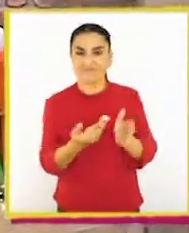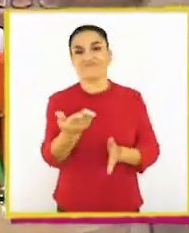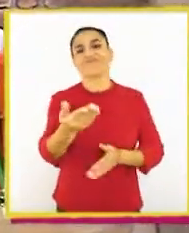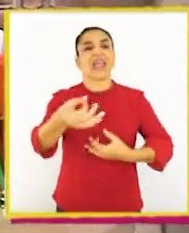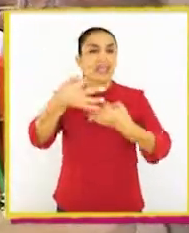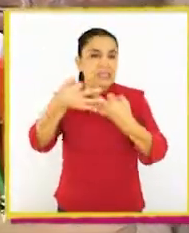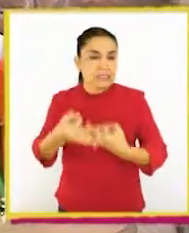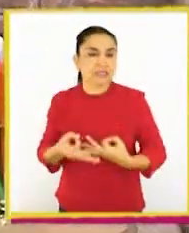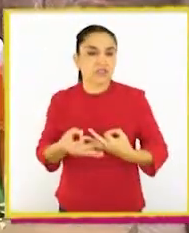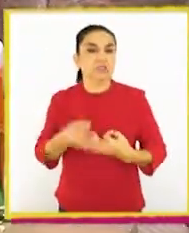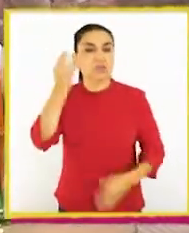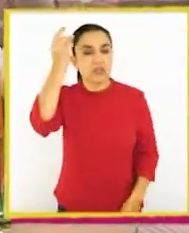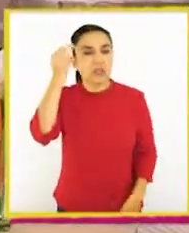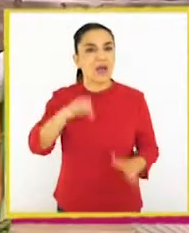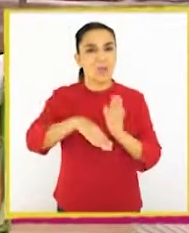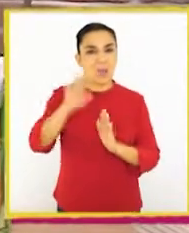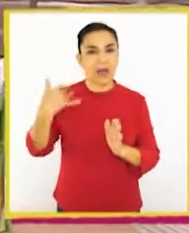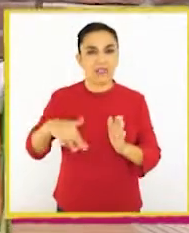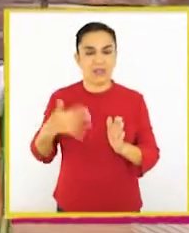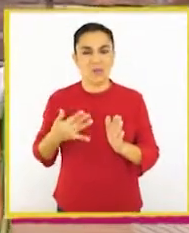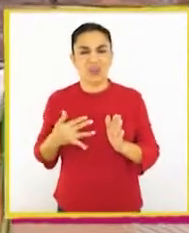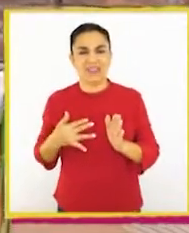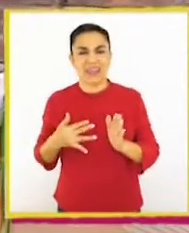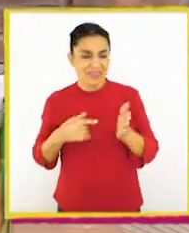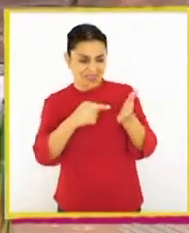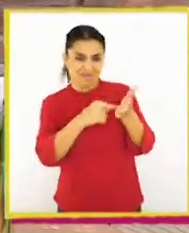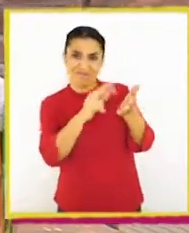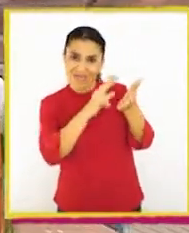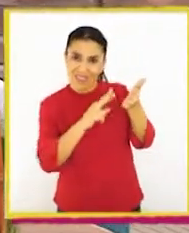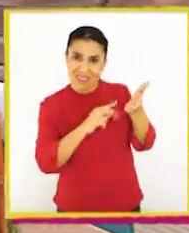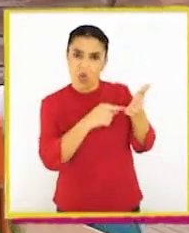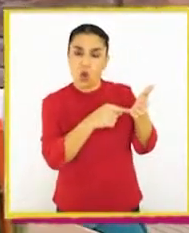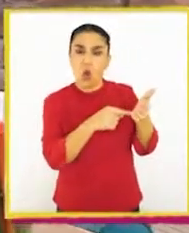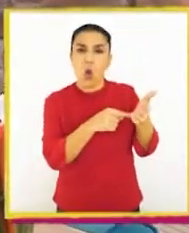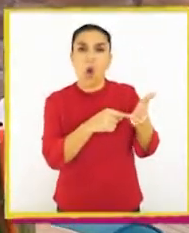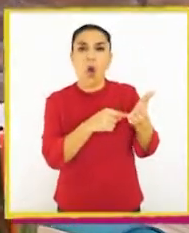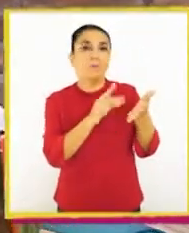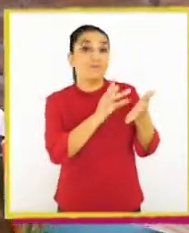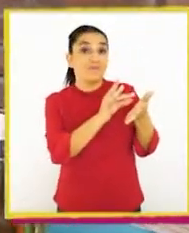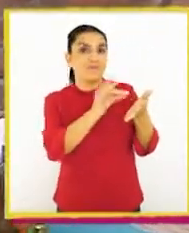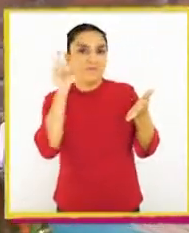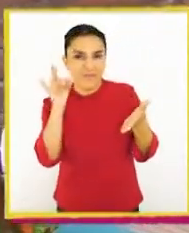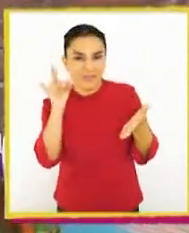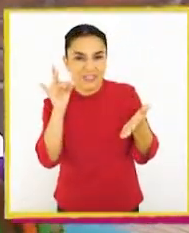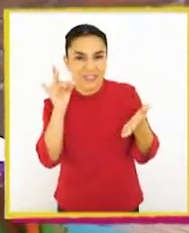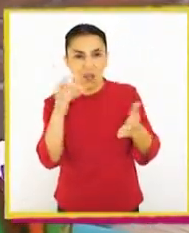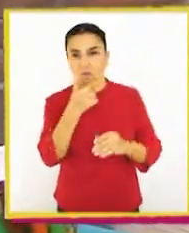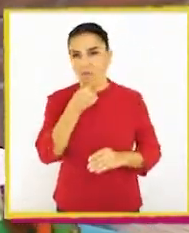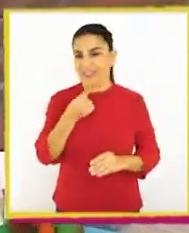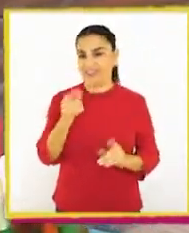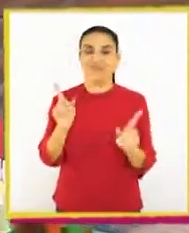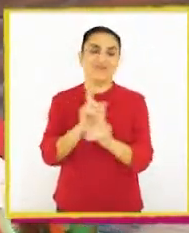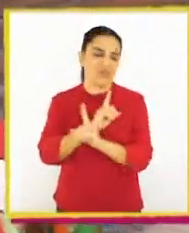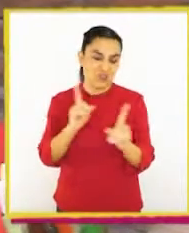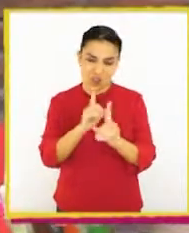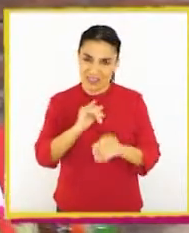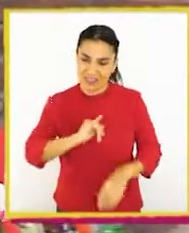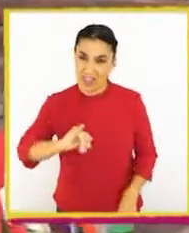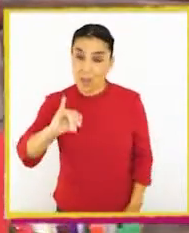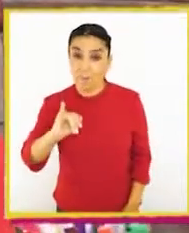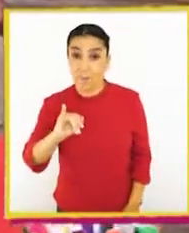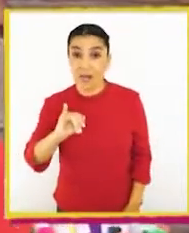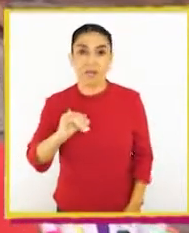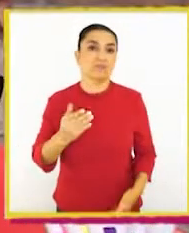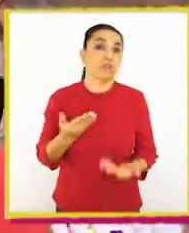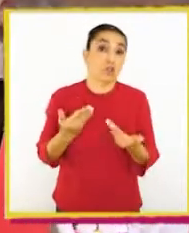¡Exacto! La idea central es lo más importante. Puede que detectarla no siempre sea fácil, por lo que